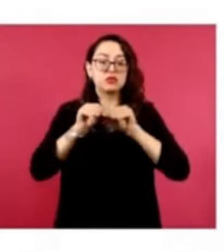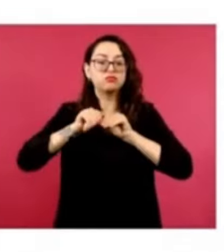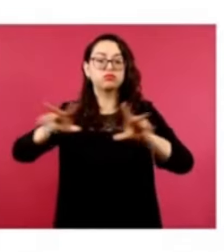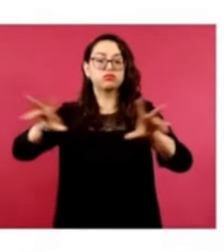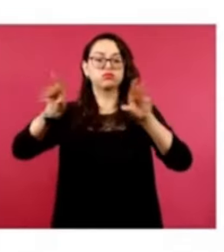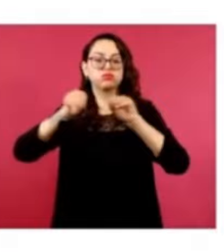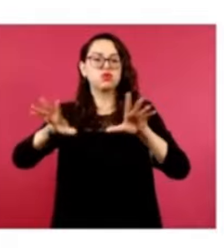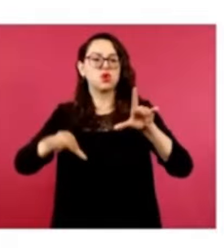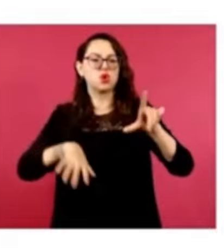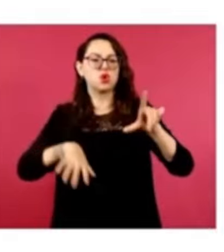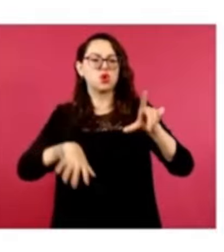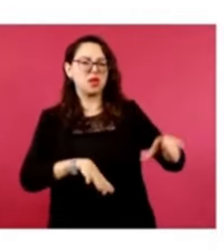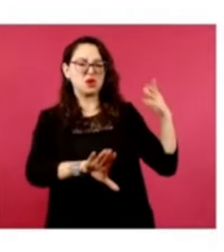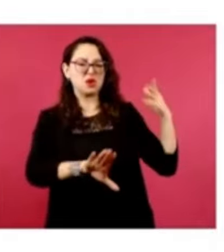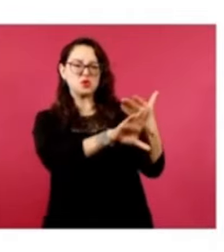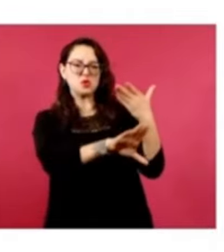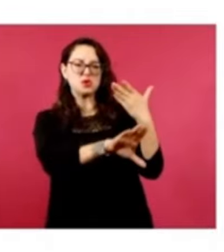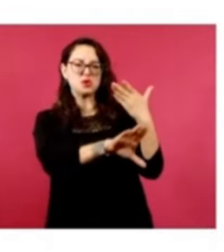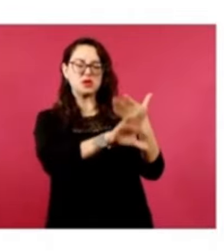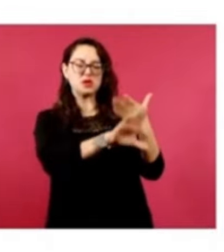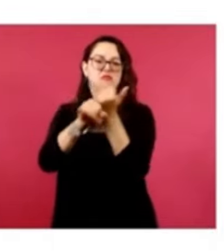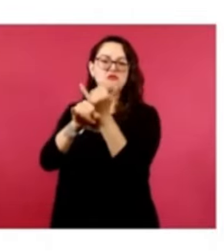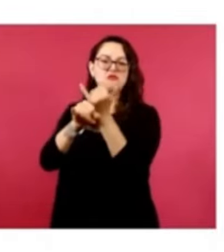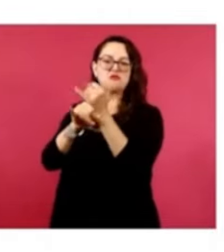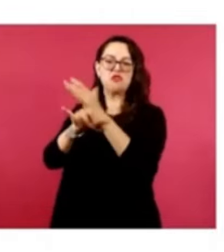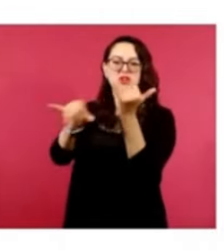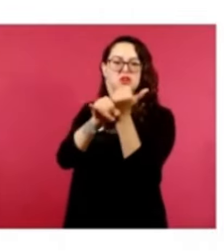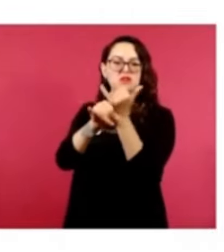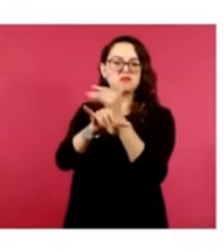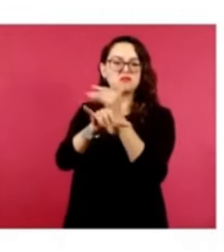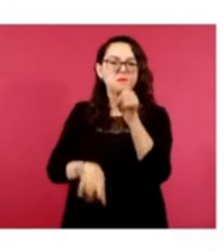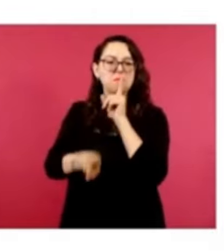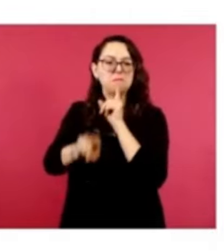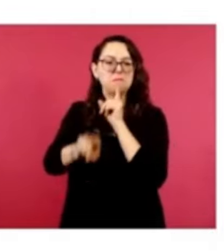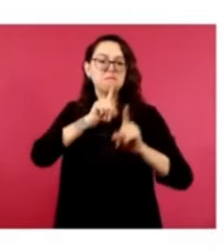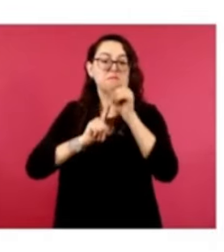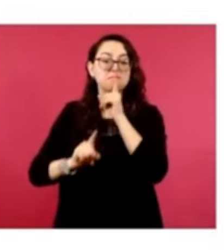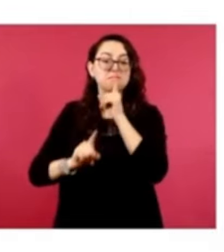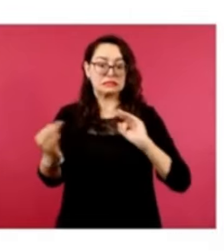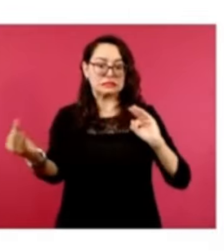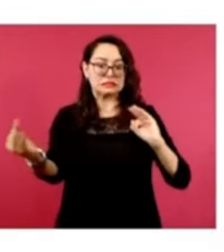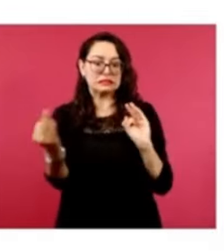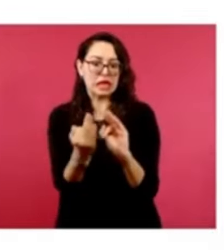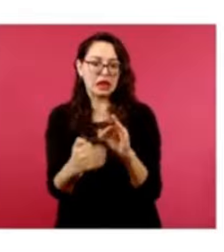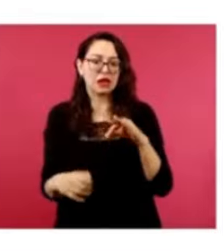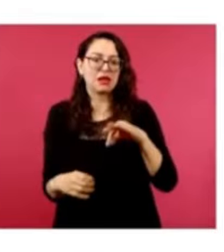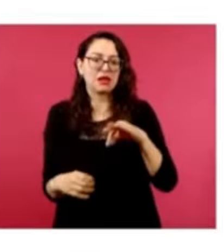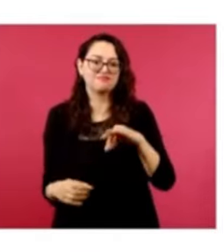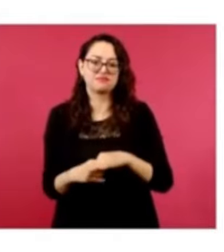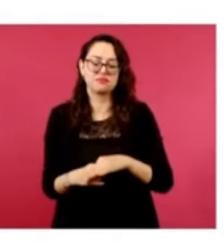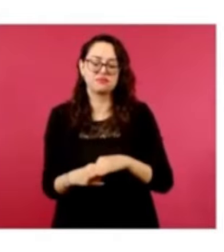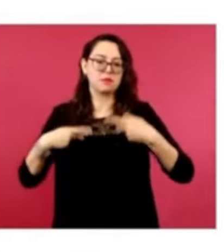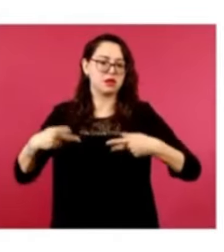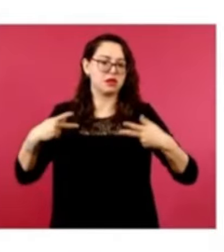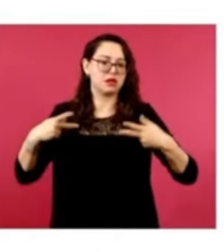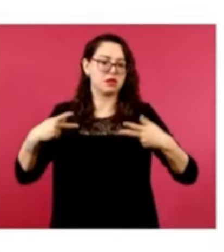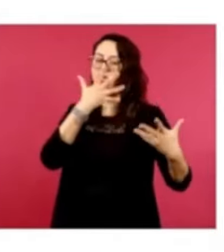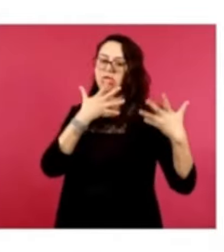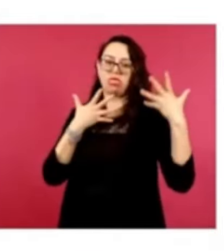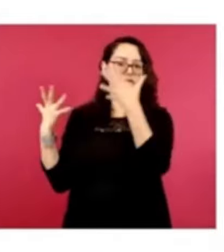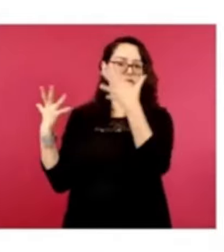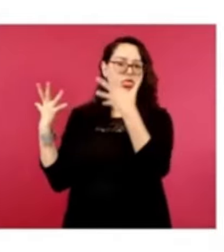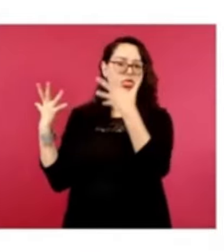golpista. Contenido que busca desinformar a la ciudadanía en un momento sensible, en una coyuntura electoral. Contenido que busca poner en riesgo la estabilidad